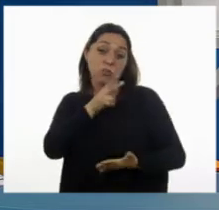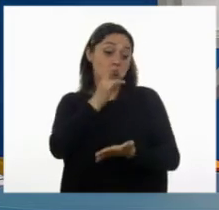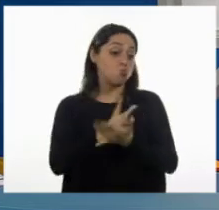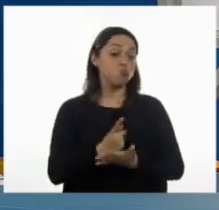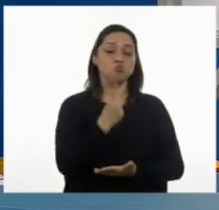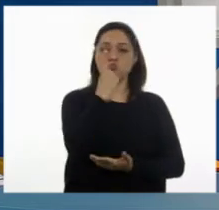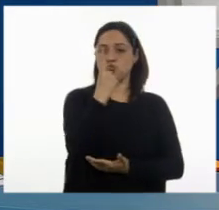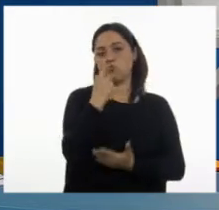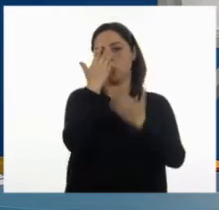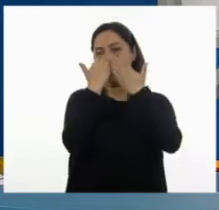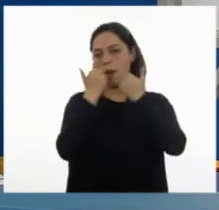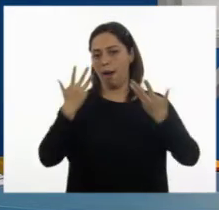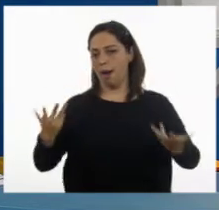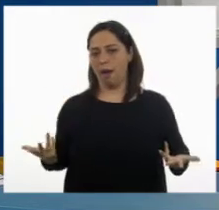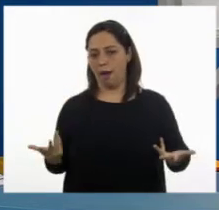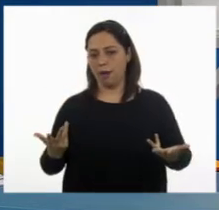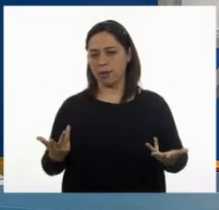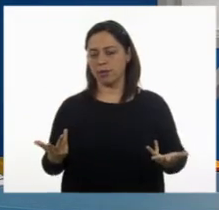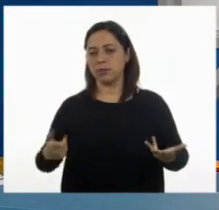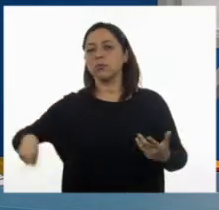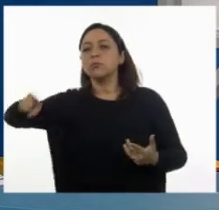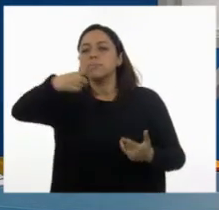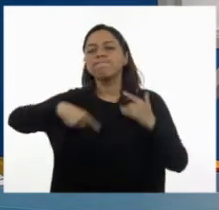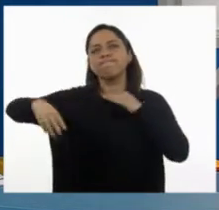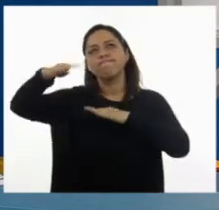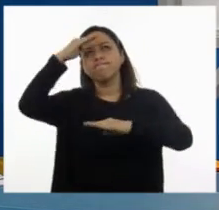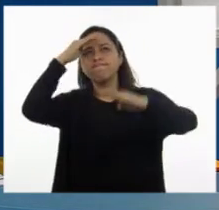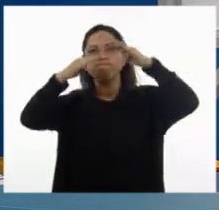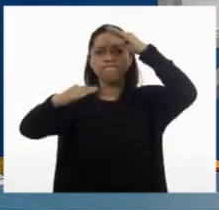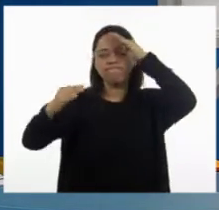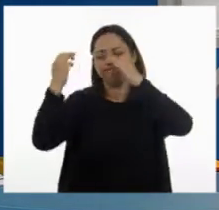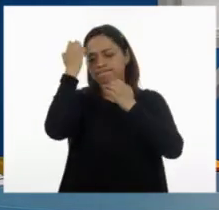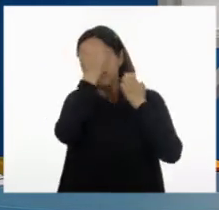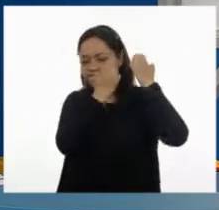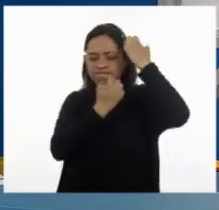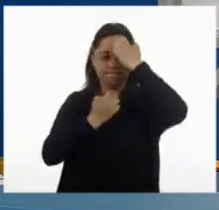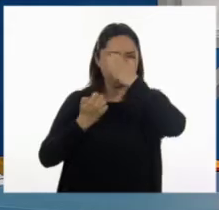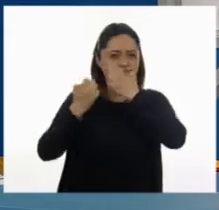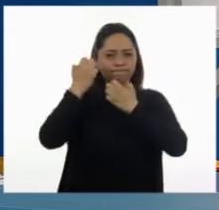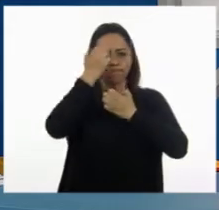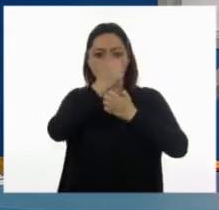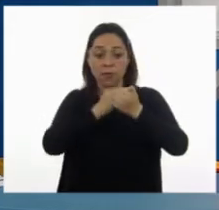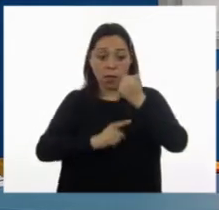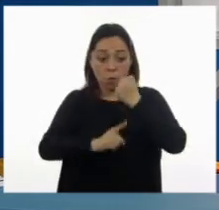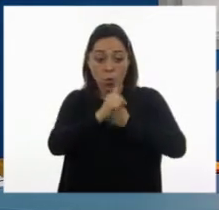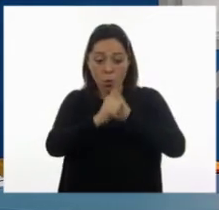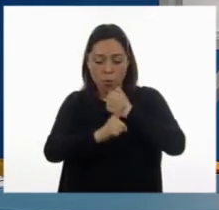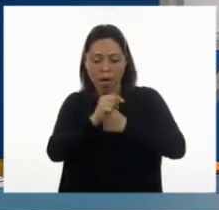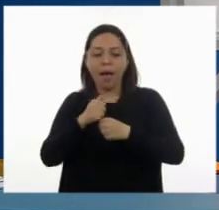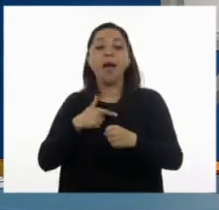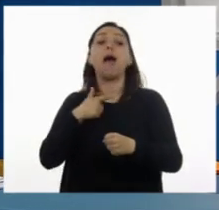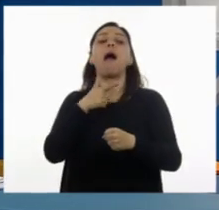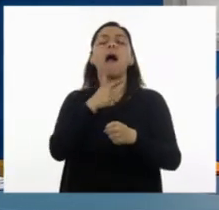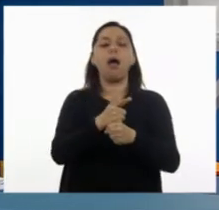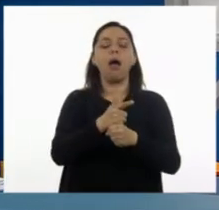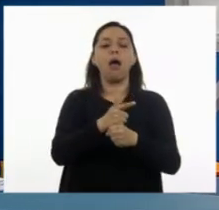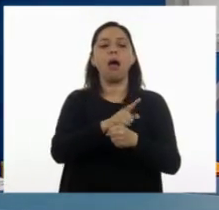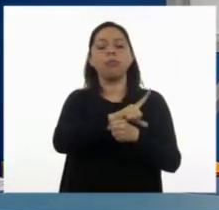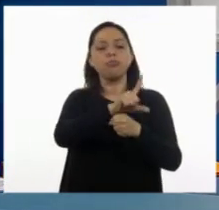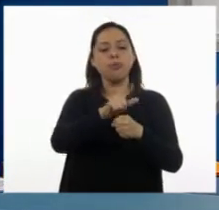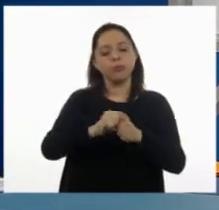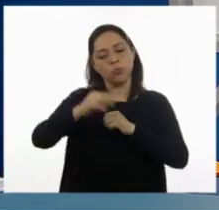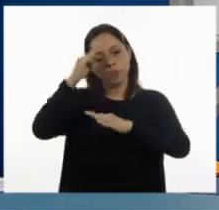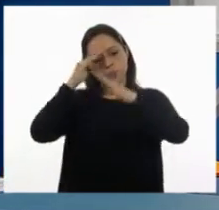importante en ellos es analizar las situaciones para reconocer los problemas y pensar qué es lo que necesitaríamos para responderlos.